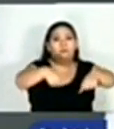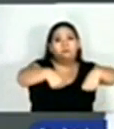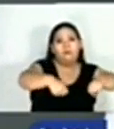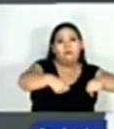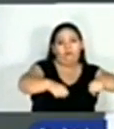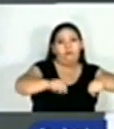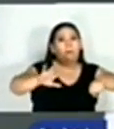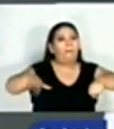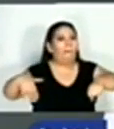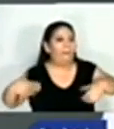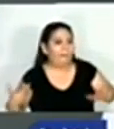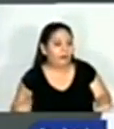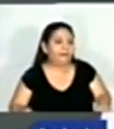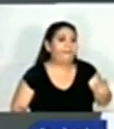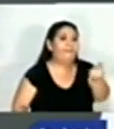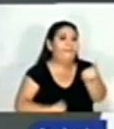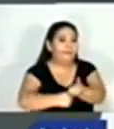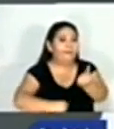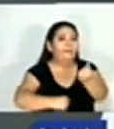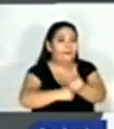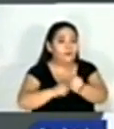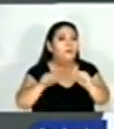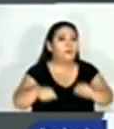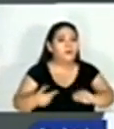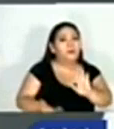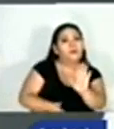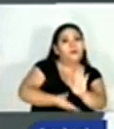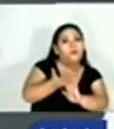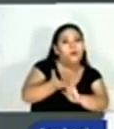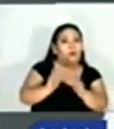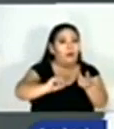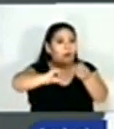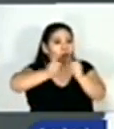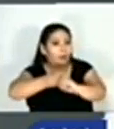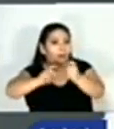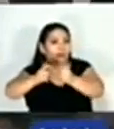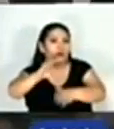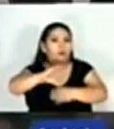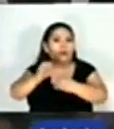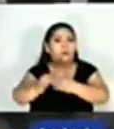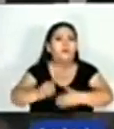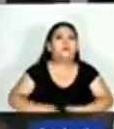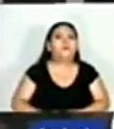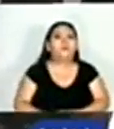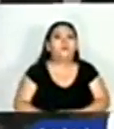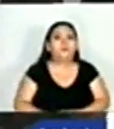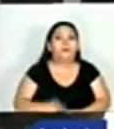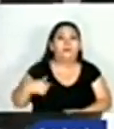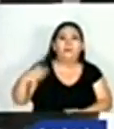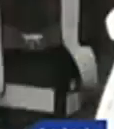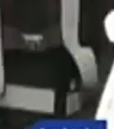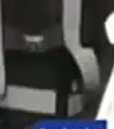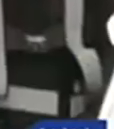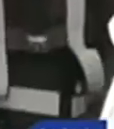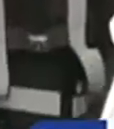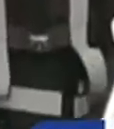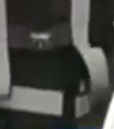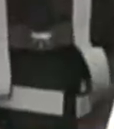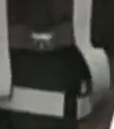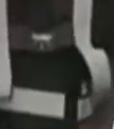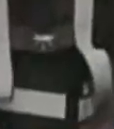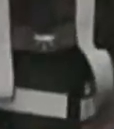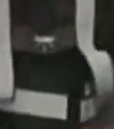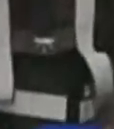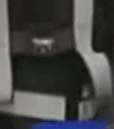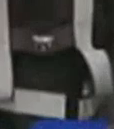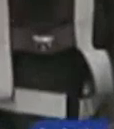nada más nos fortalece y nos impulsa a seguir adelante para poder seguir cambiando nuestra cultura vial. La de venir a esto es por el hecho de